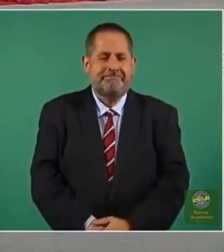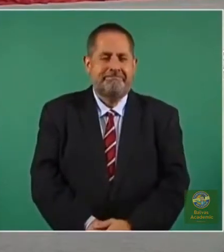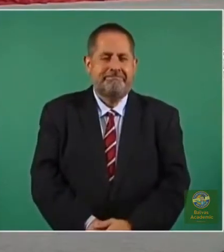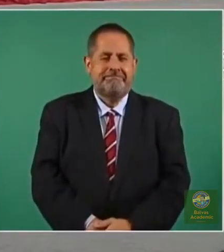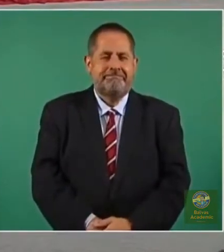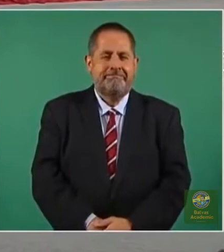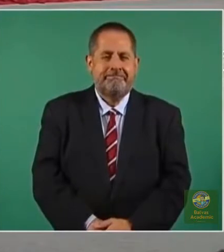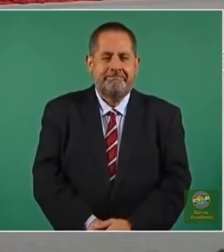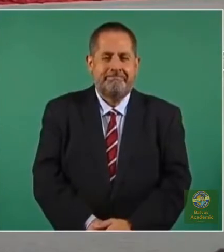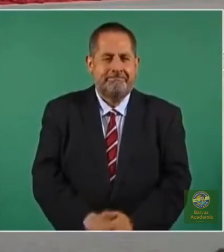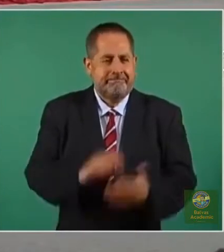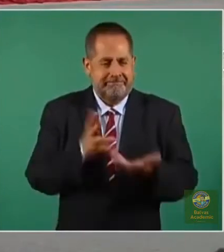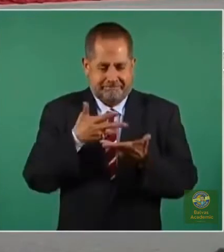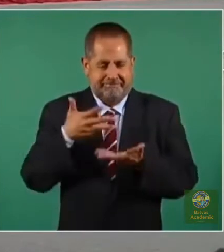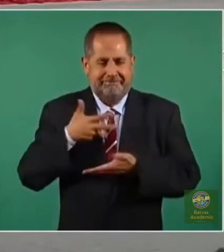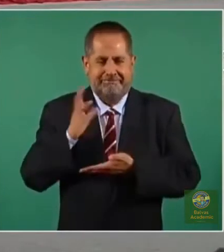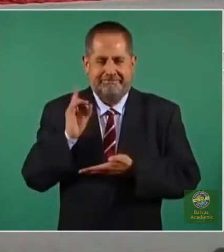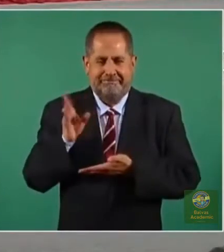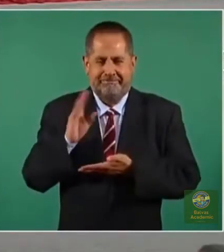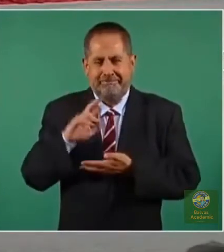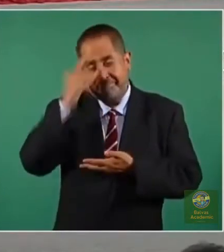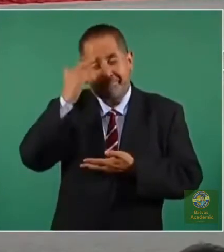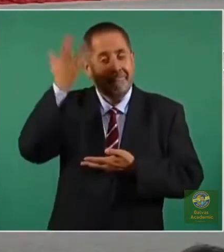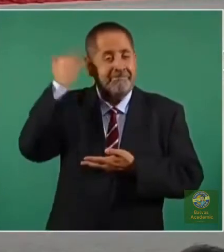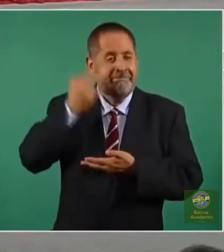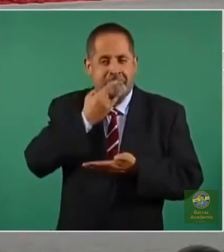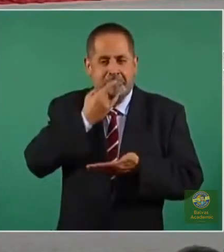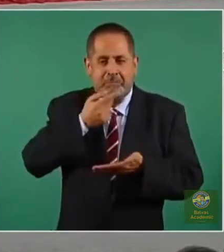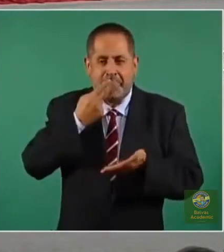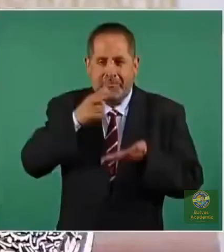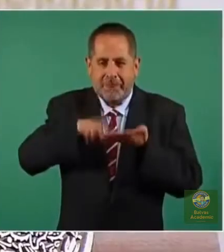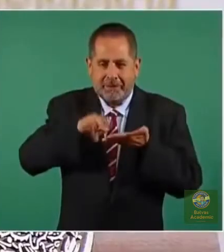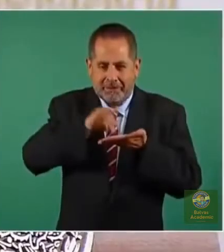ya la tengo, como se decía con las figuritas.